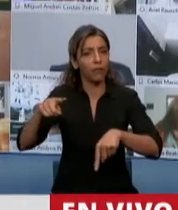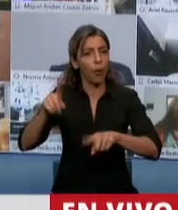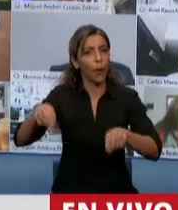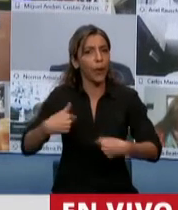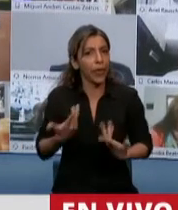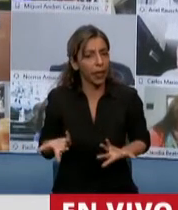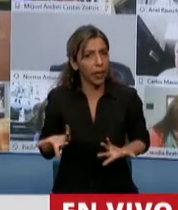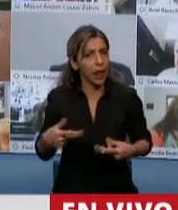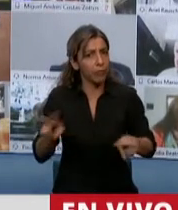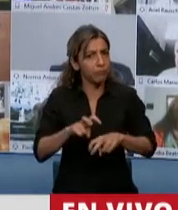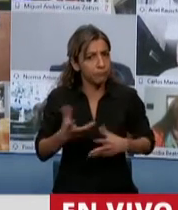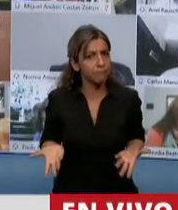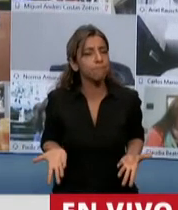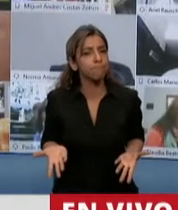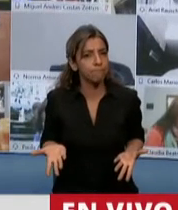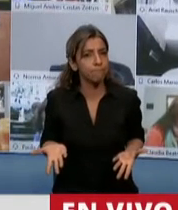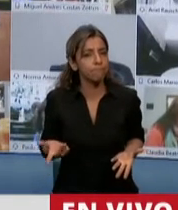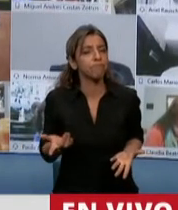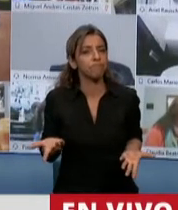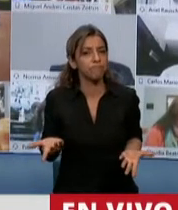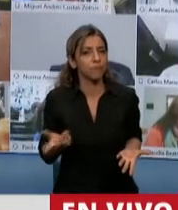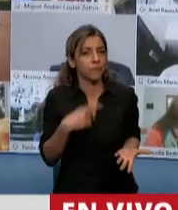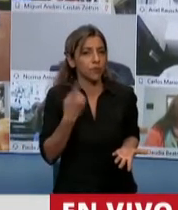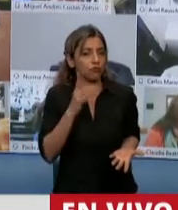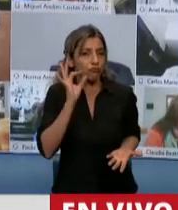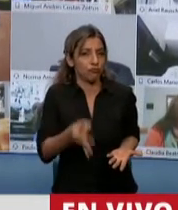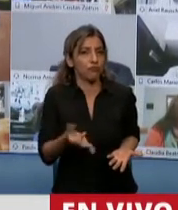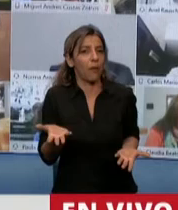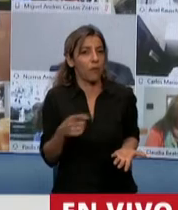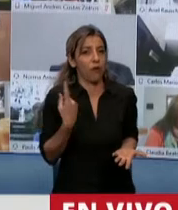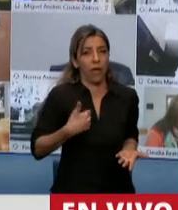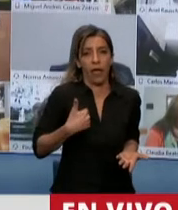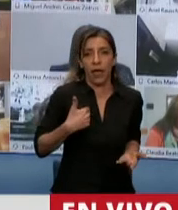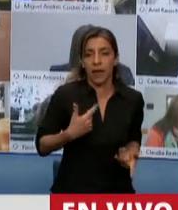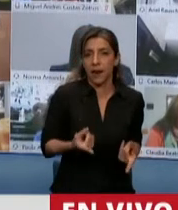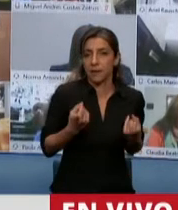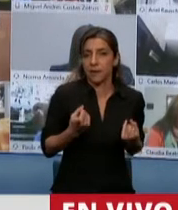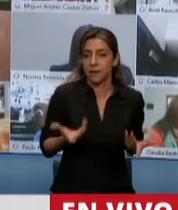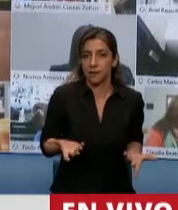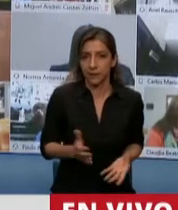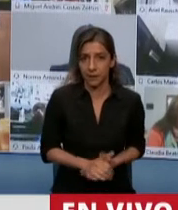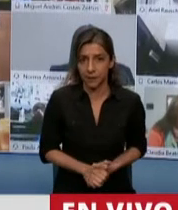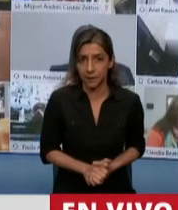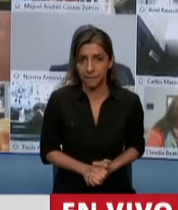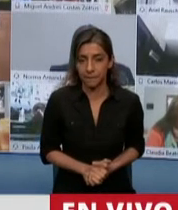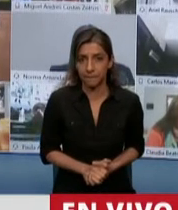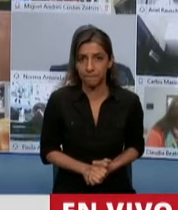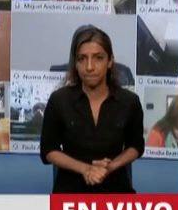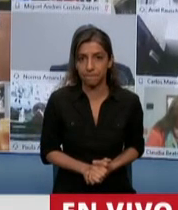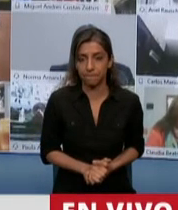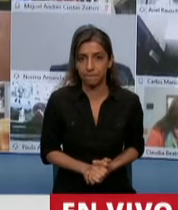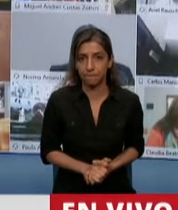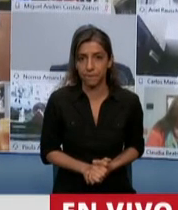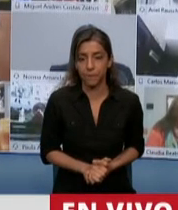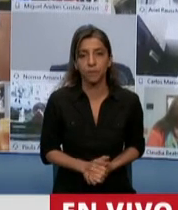en tierra para agregar el valor agregado que necesita la República Argentina en este momento para tener